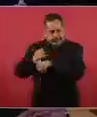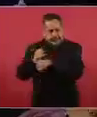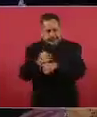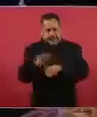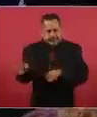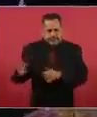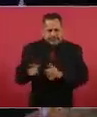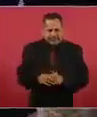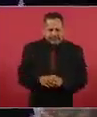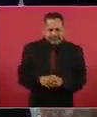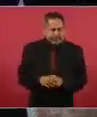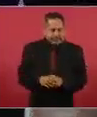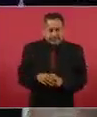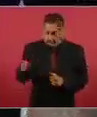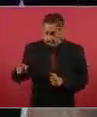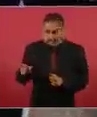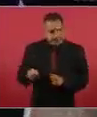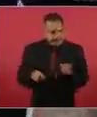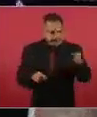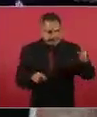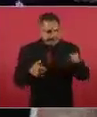¿No? Sí, claro. Bueno,